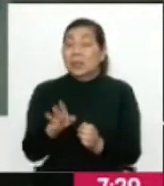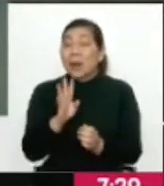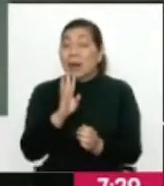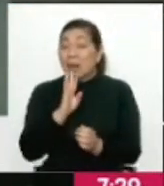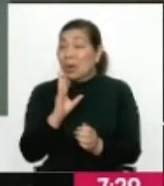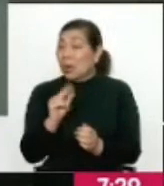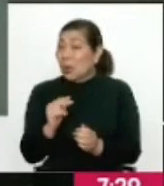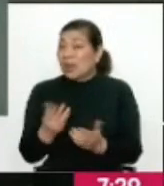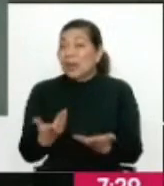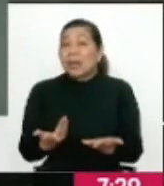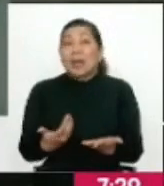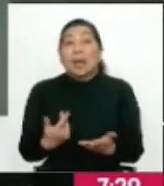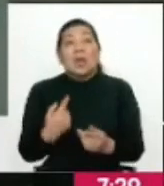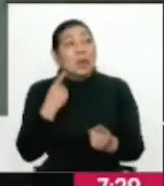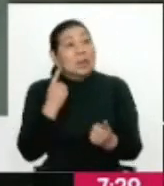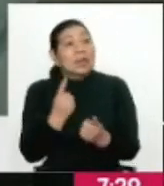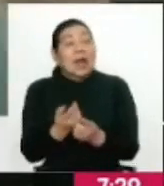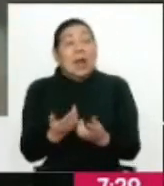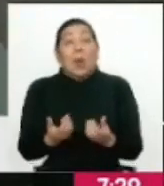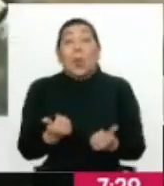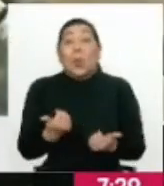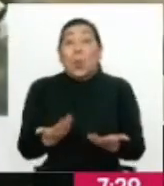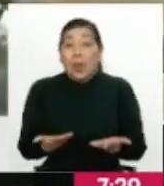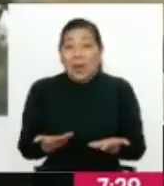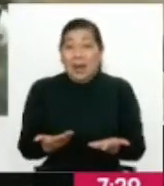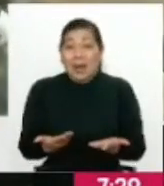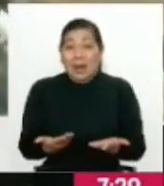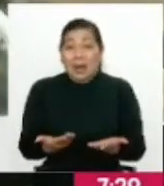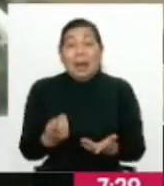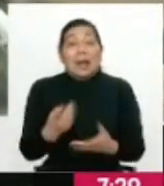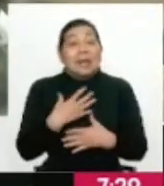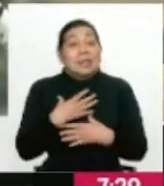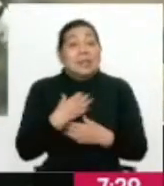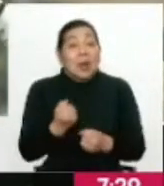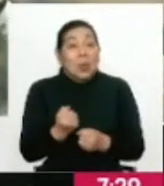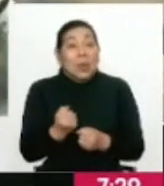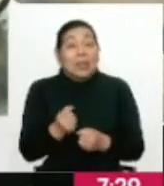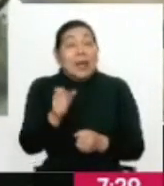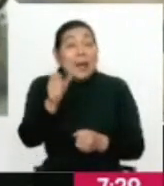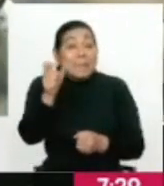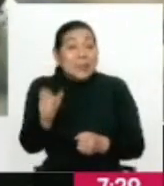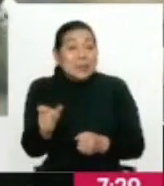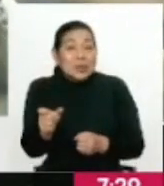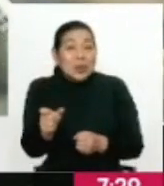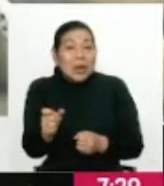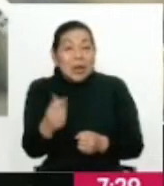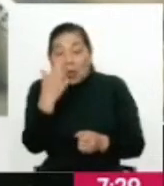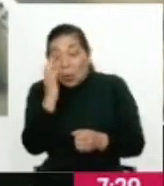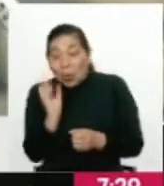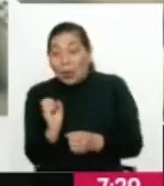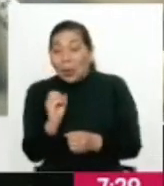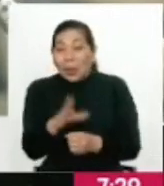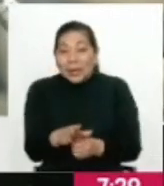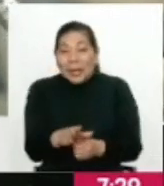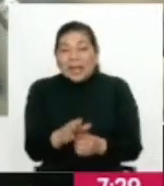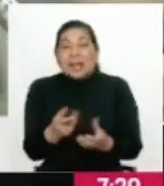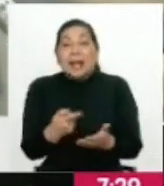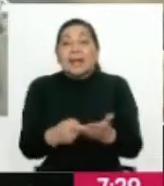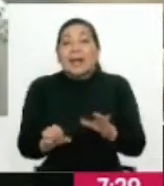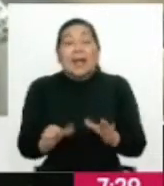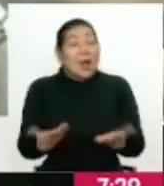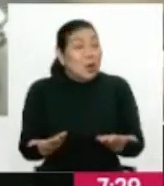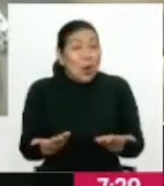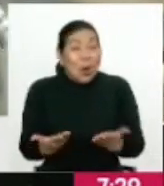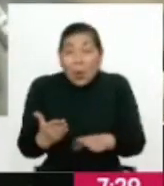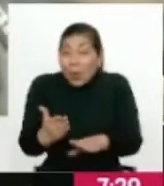dices, si no es viable, ¿en qué me enfoco? Pues enfócate en la salud integral, porque no vas a manejar contagio. Y sabes que no